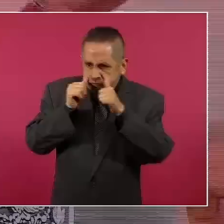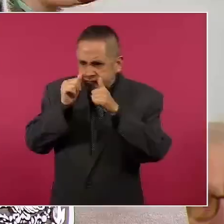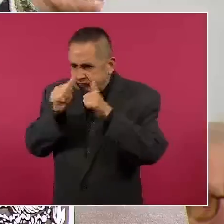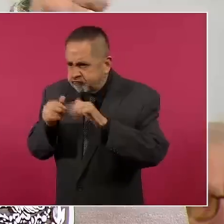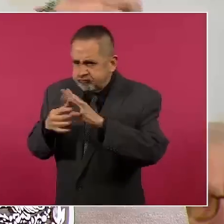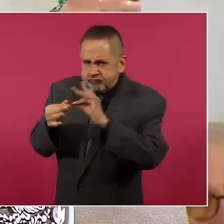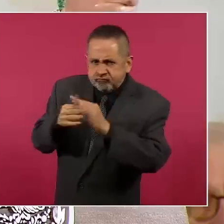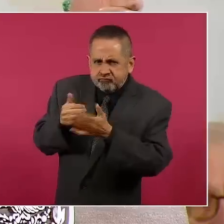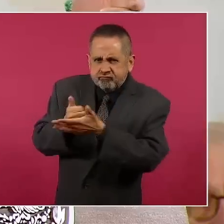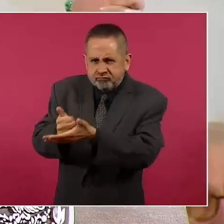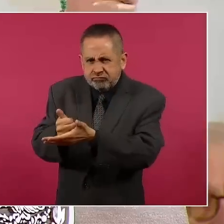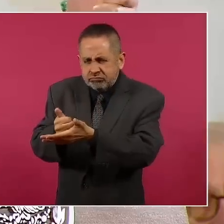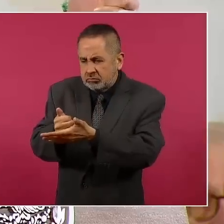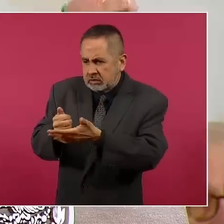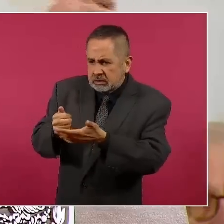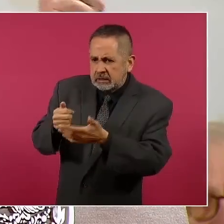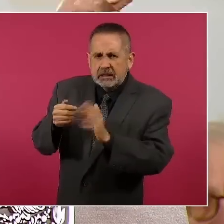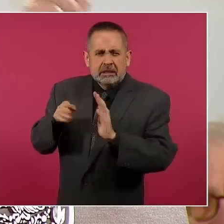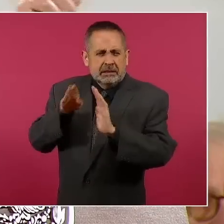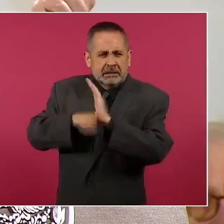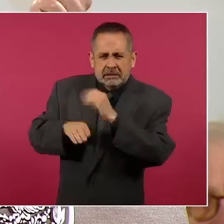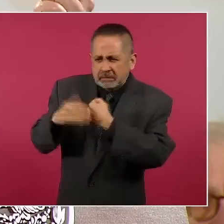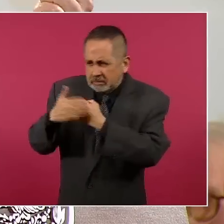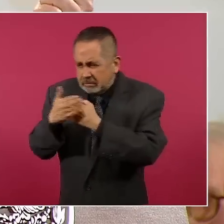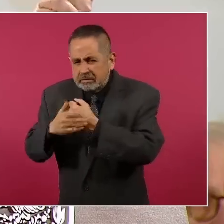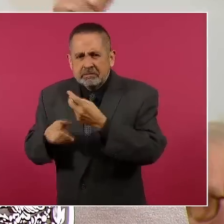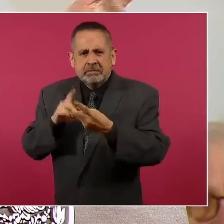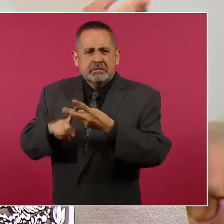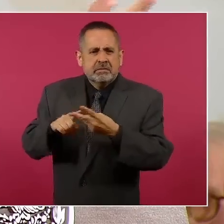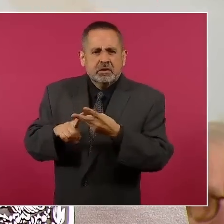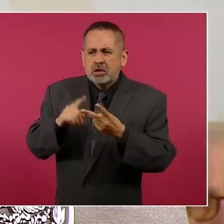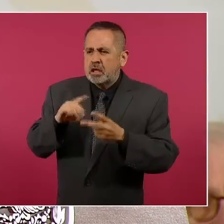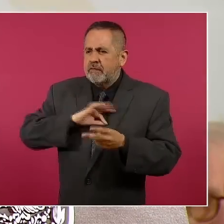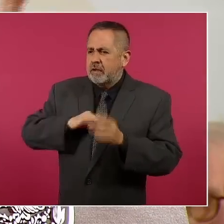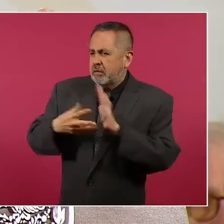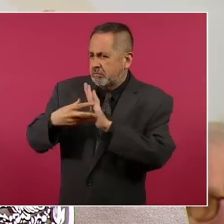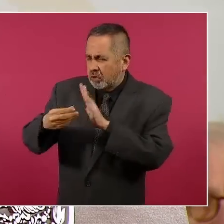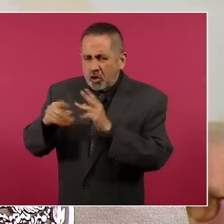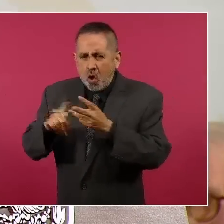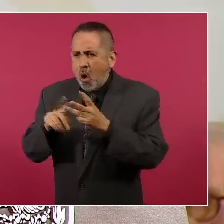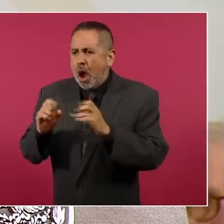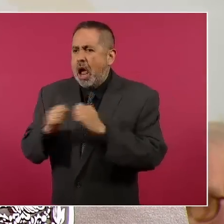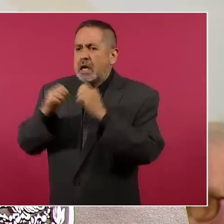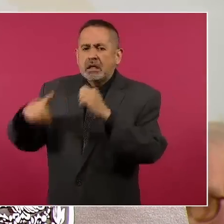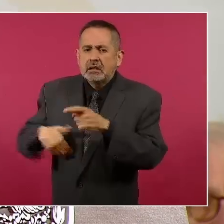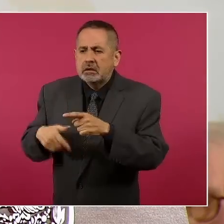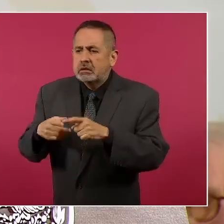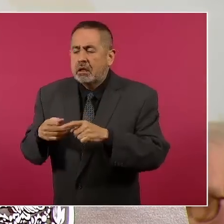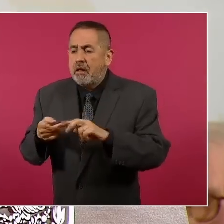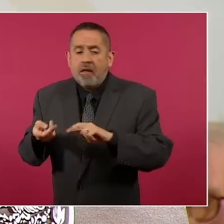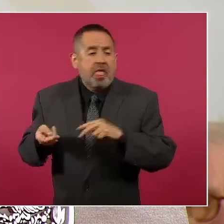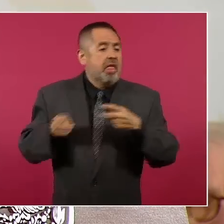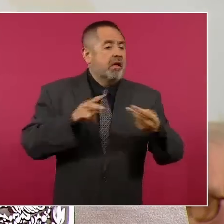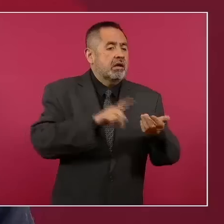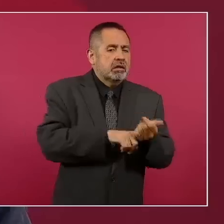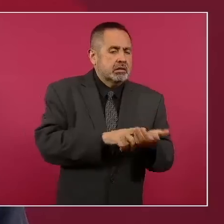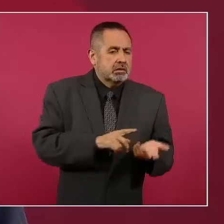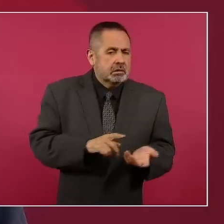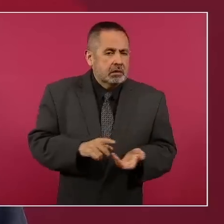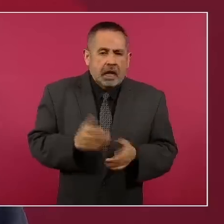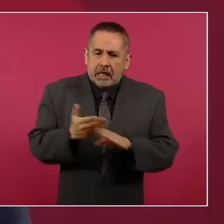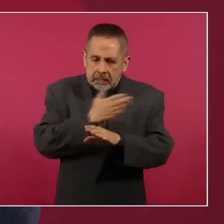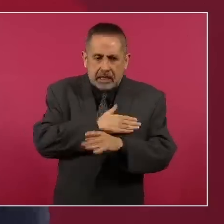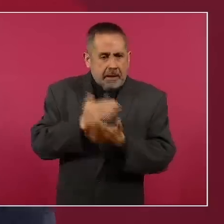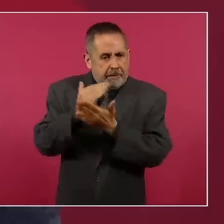ginecobstétrica, enfermedades de contagio o accidentes a atender enfermedades que se hubieran